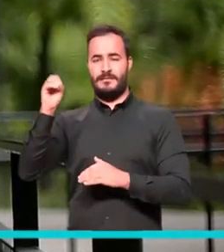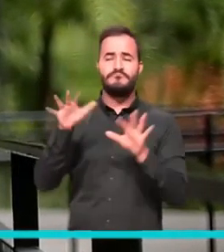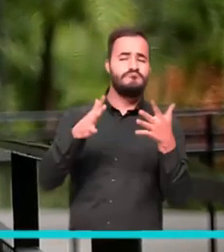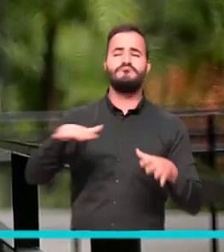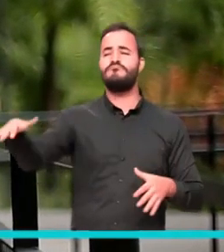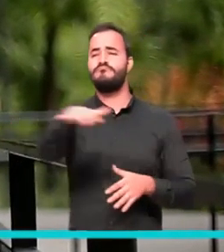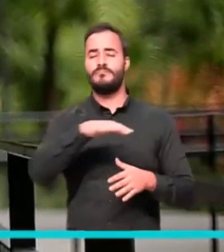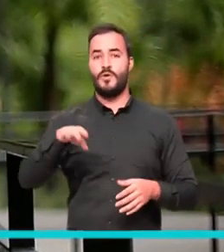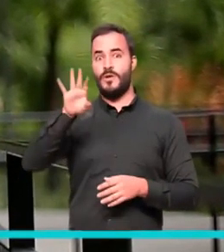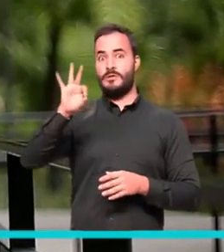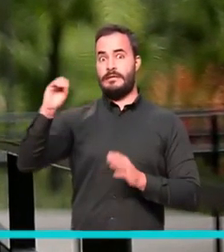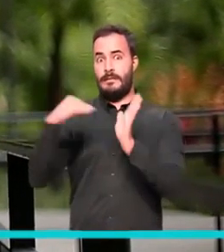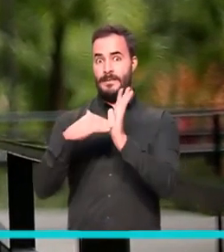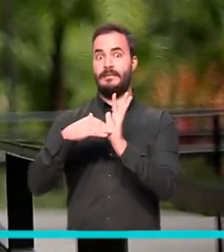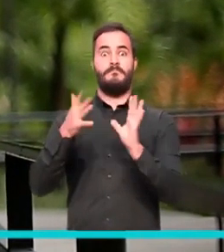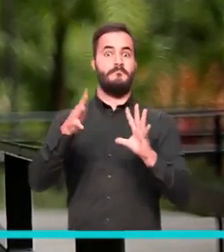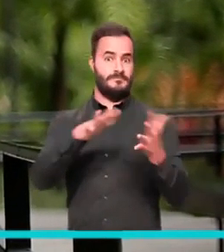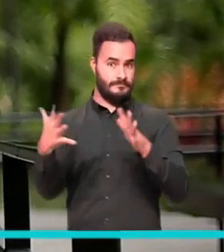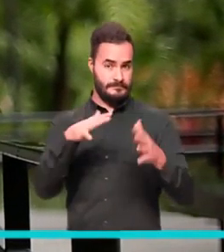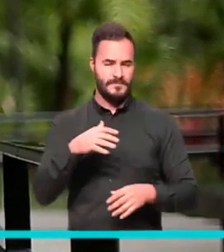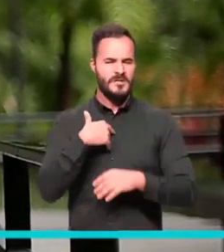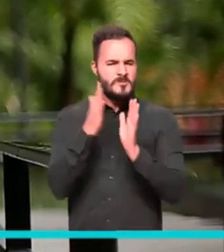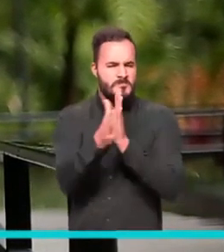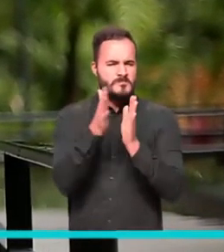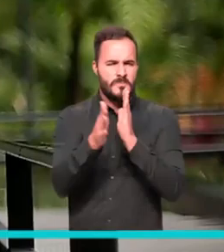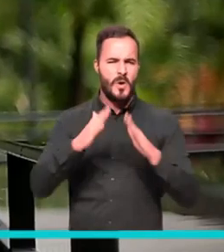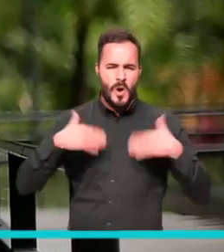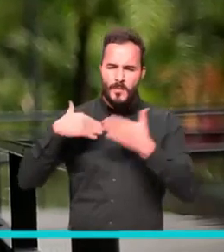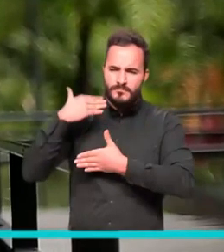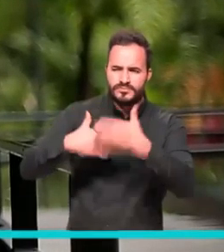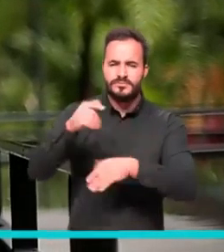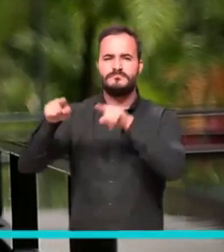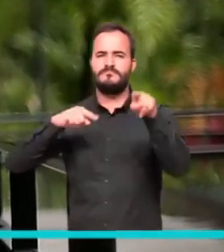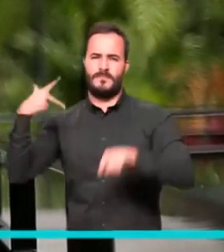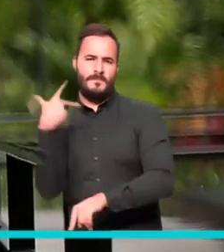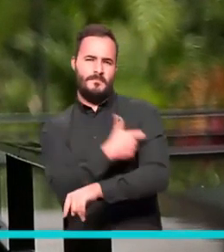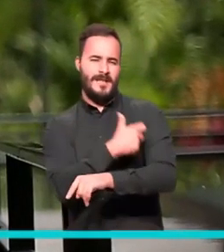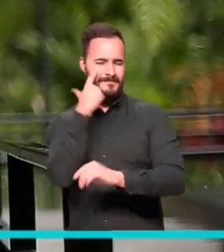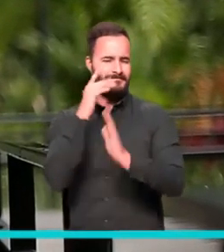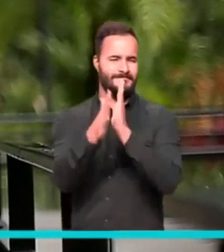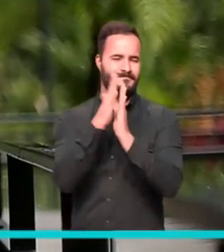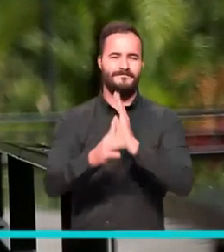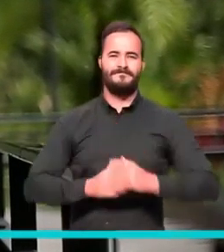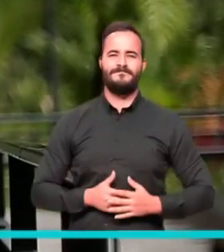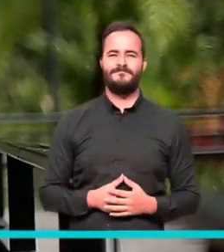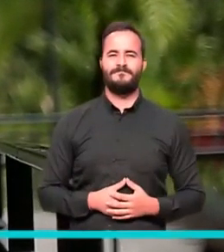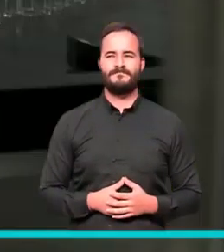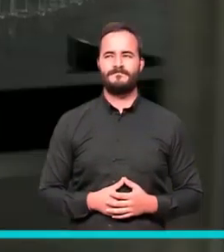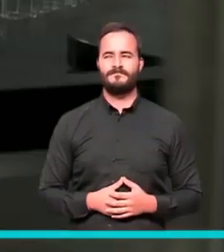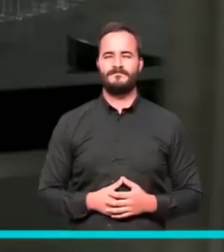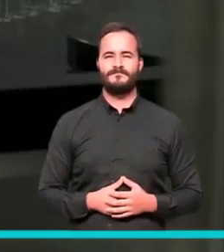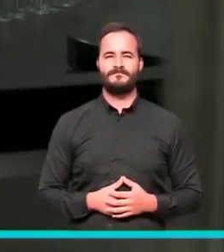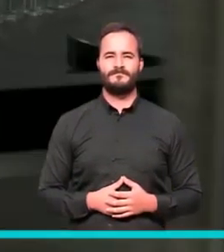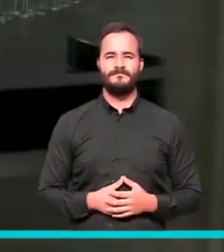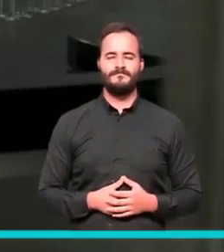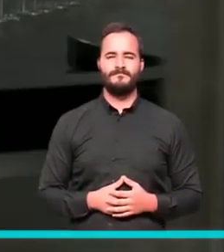60 años que en Medellín suman más de 430 mil. Aquí les contamos cómo se desarrolla el proceso de aplicación de la dosis con este grupo poblacional.